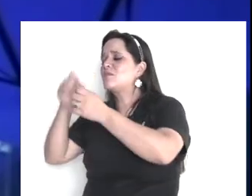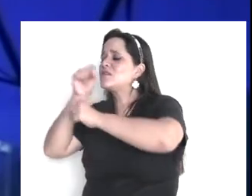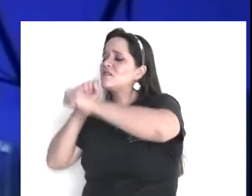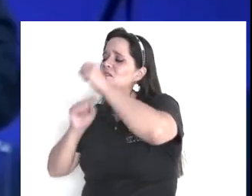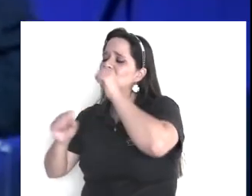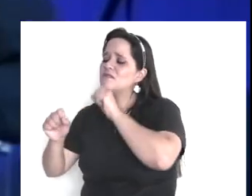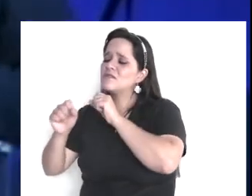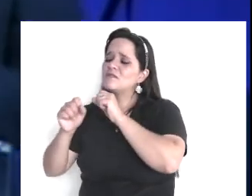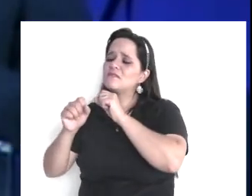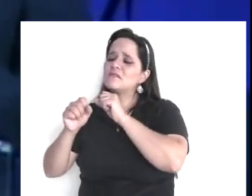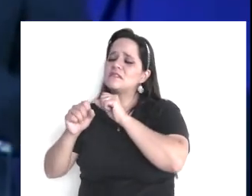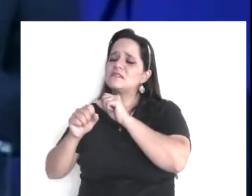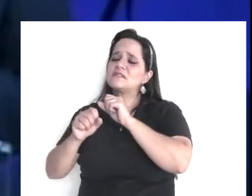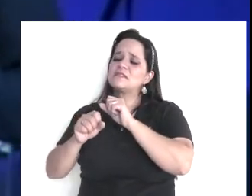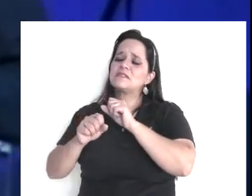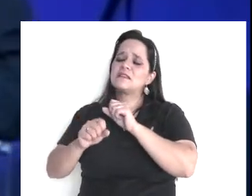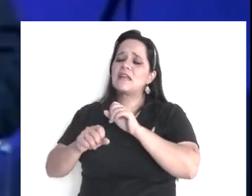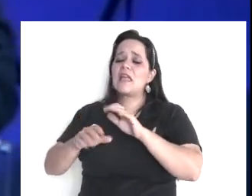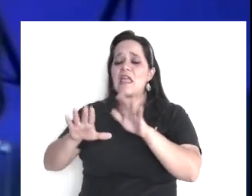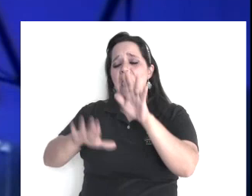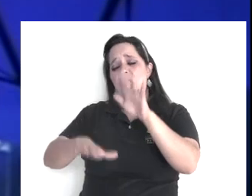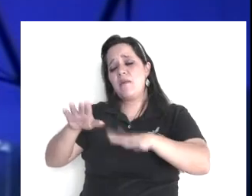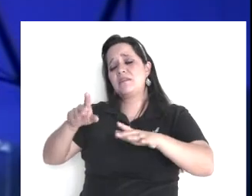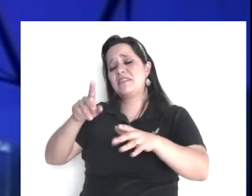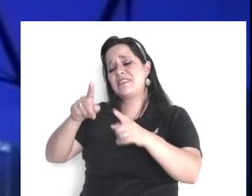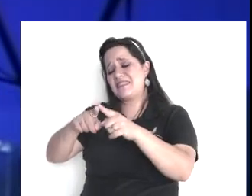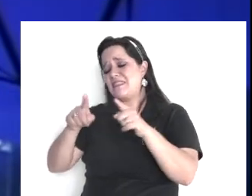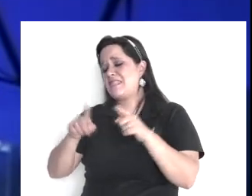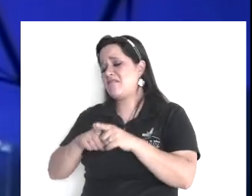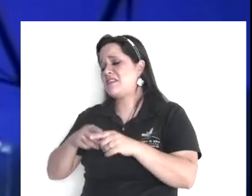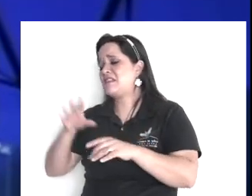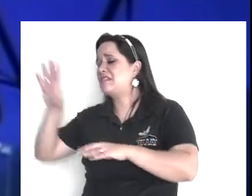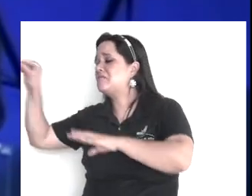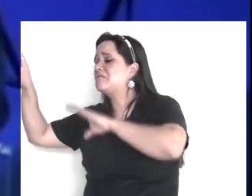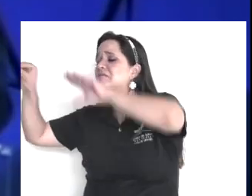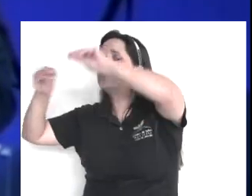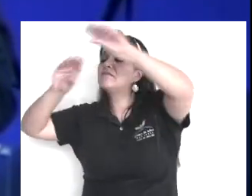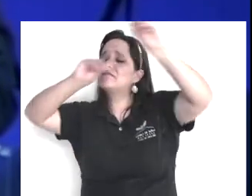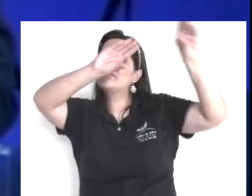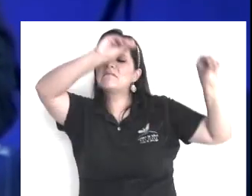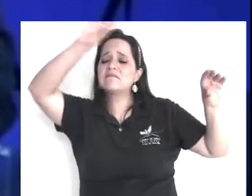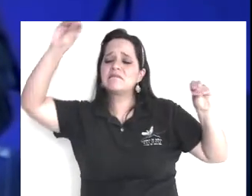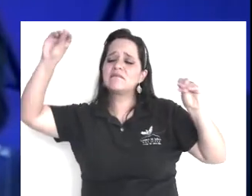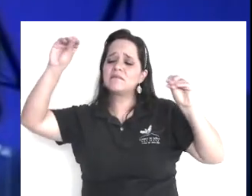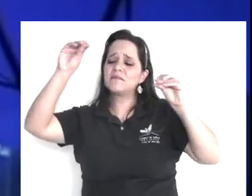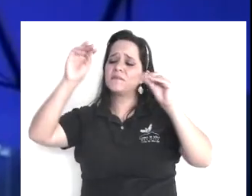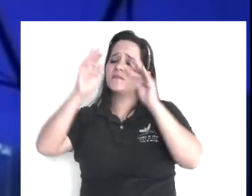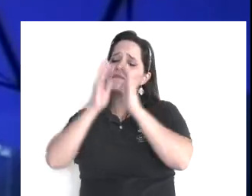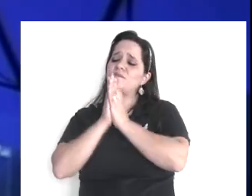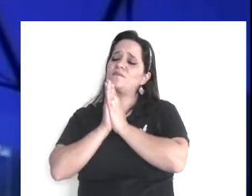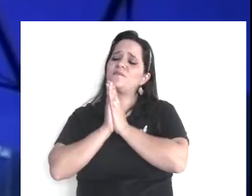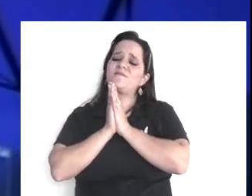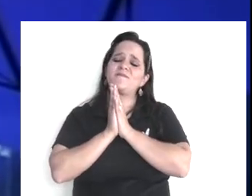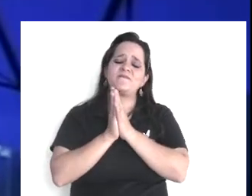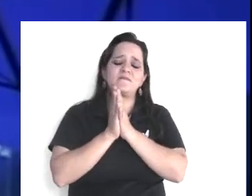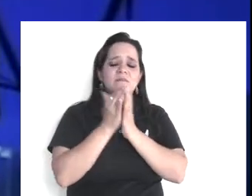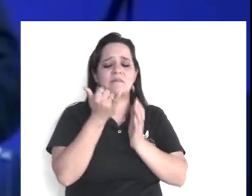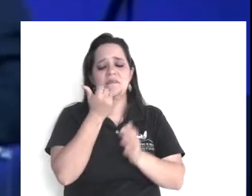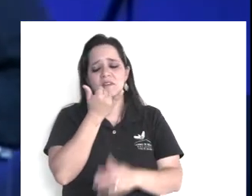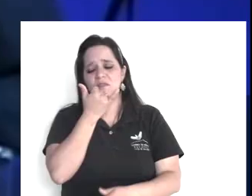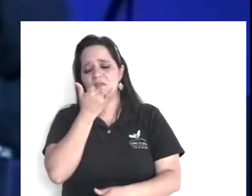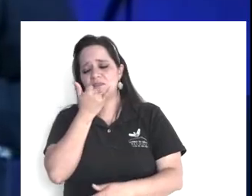y lo peor, es que lo, lo divulgamos, con los amigos, y todavía peor, lo ponemos en facebook,